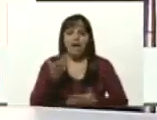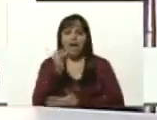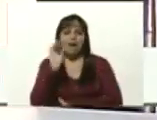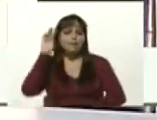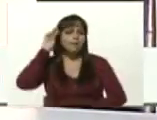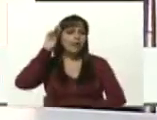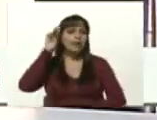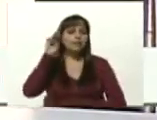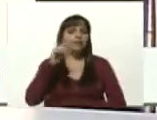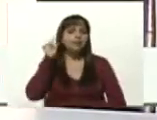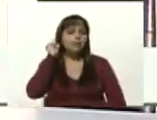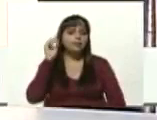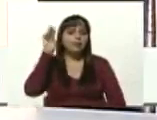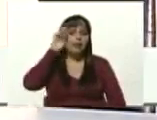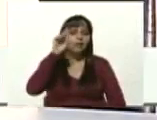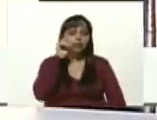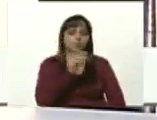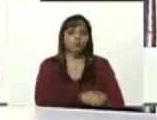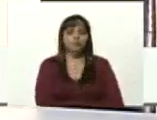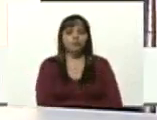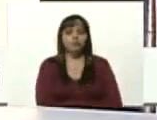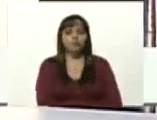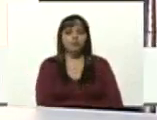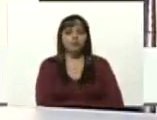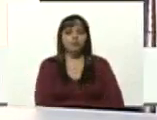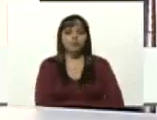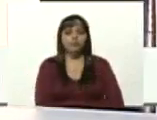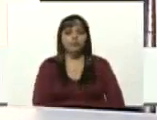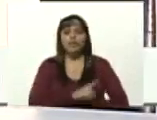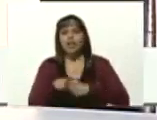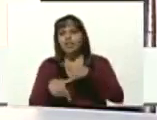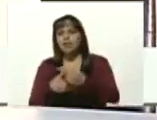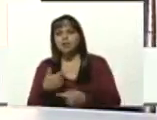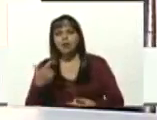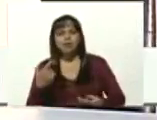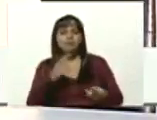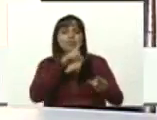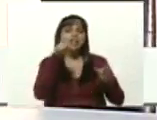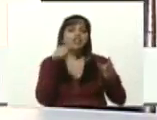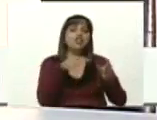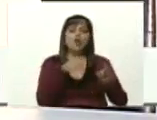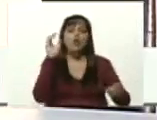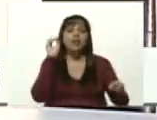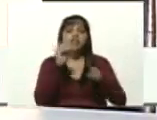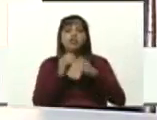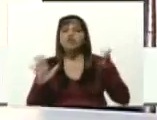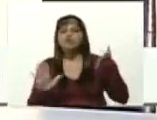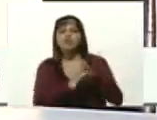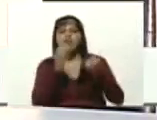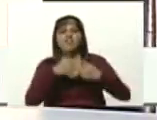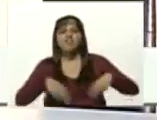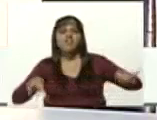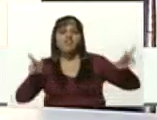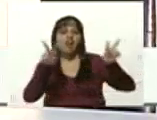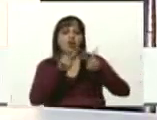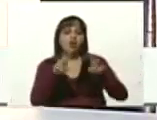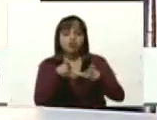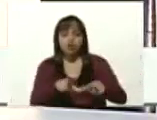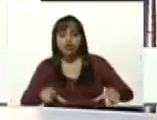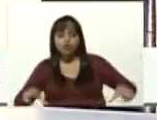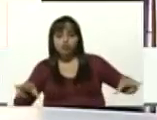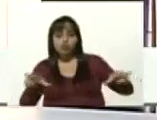nuestros maestros y nuestras maestras después tenemos el tercer vértice que es la puesta en valor de los espacios